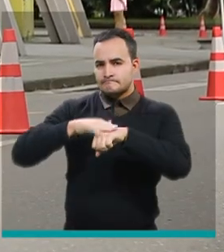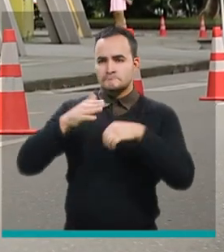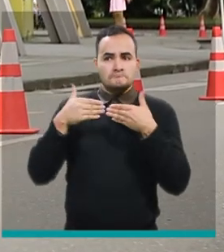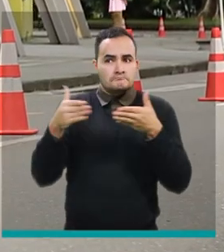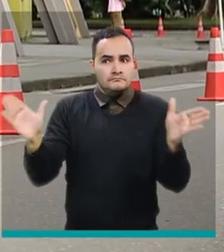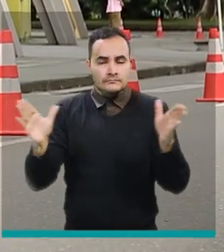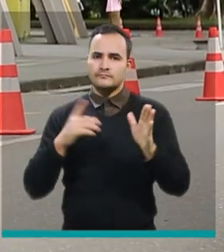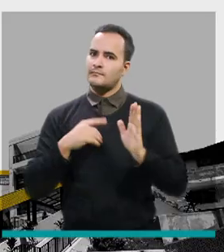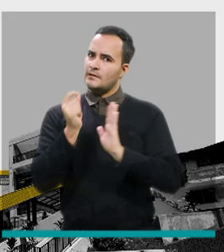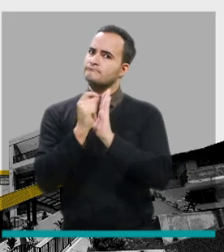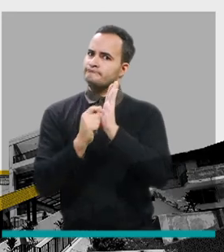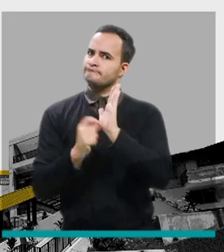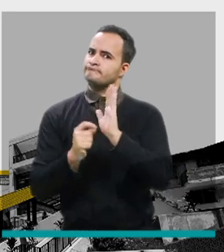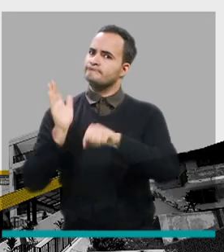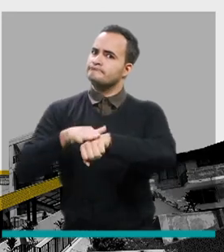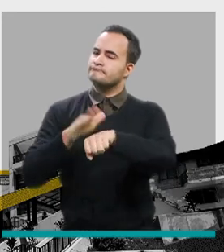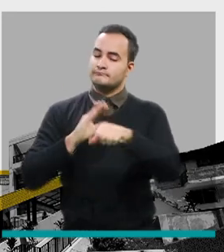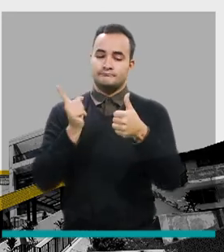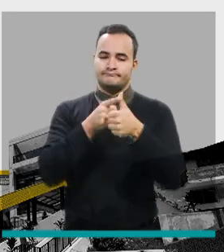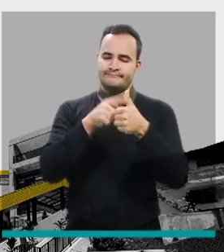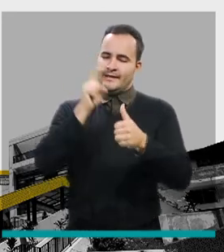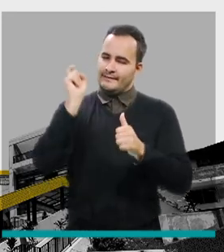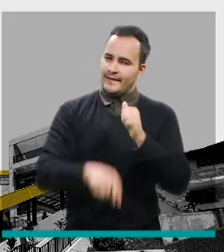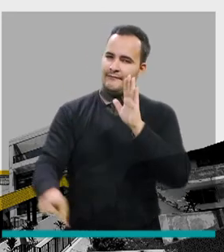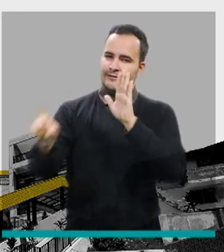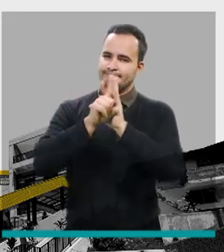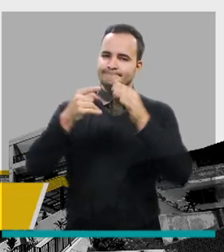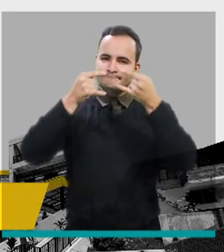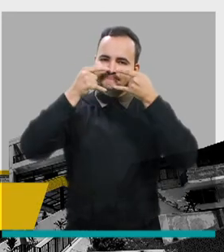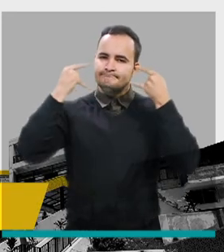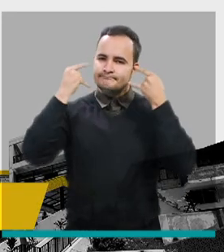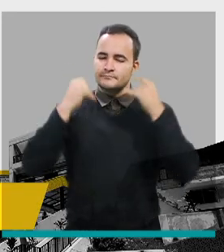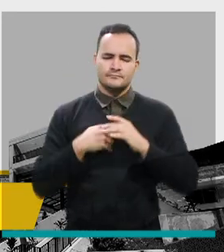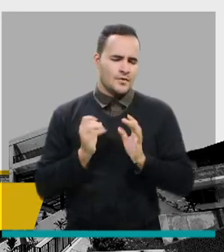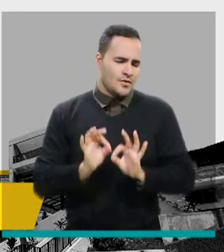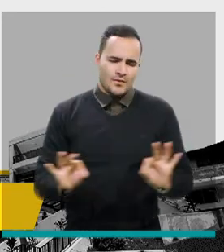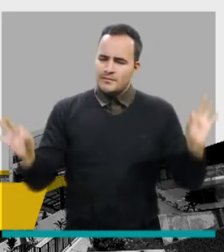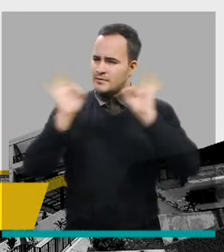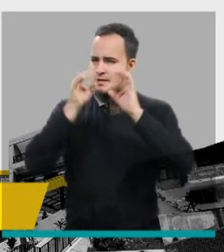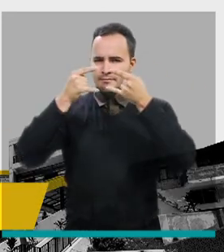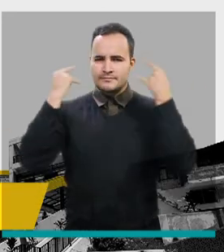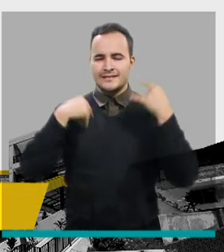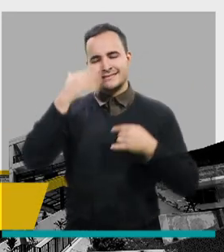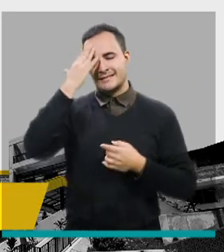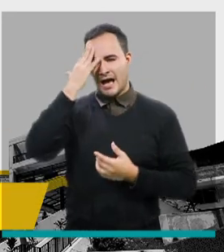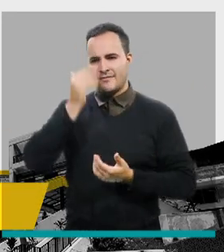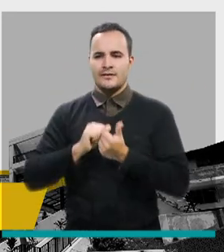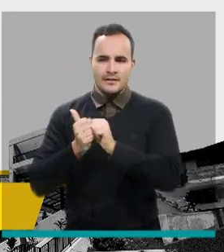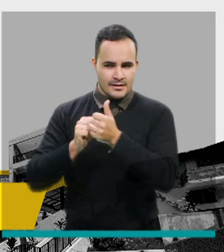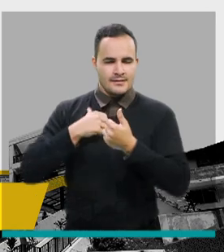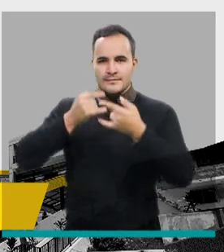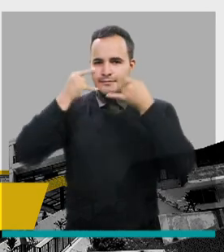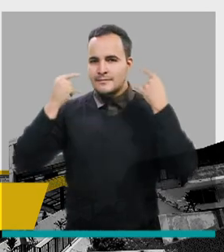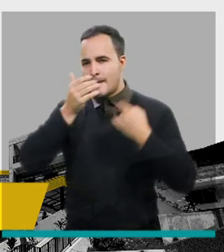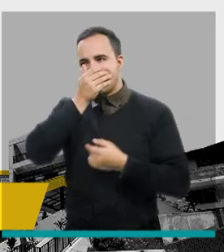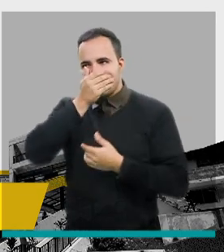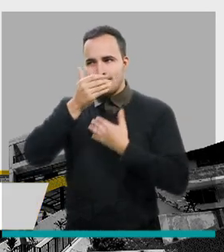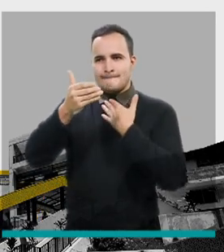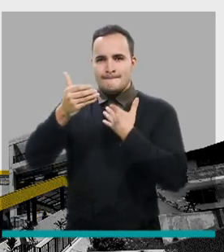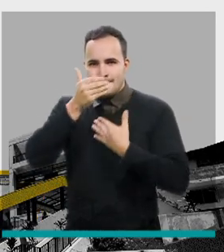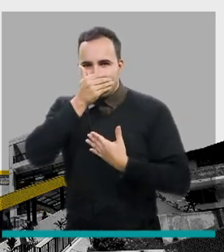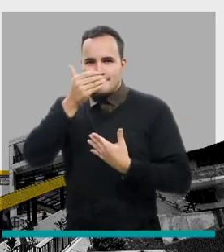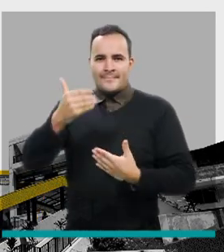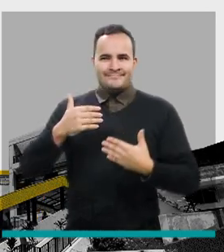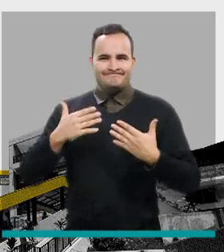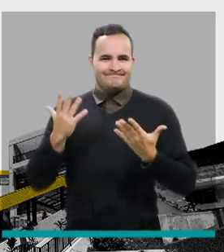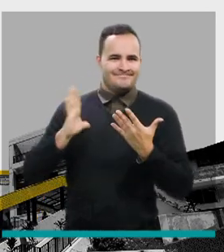tienen ciertas condiciones la primera el uso del tapabocas es indispensable yo sé que es difícil hacer actividad física con